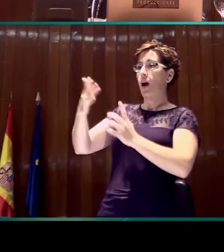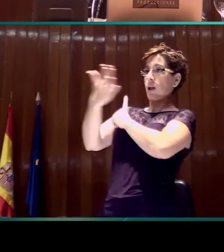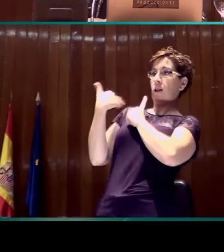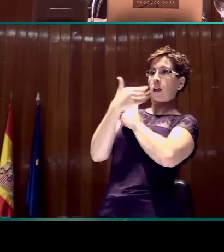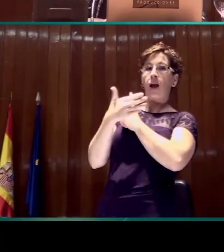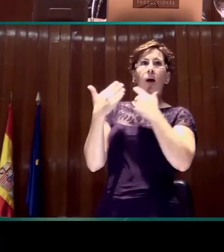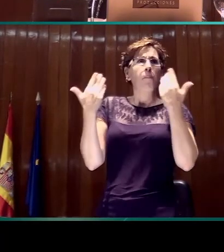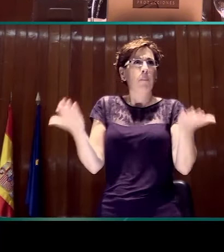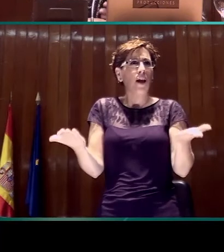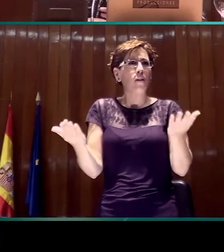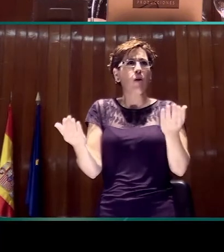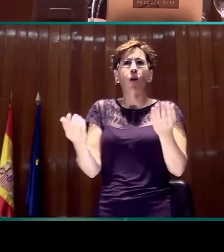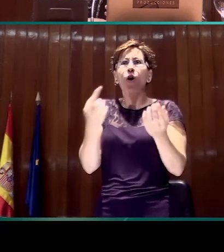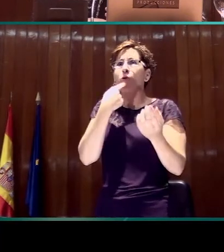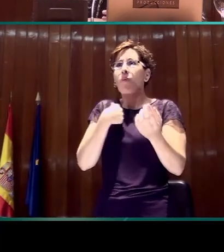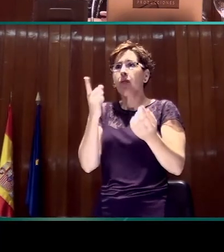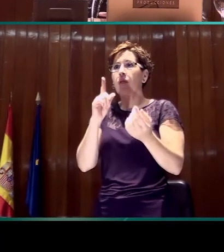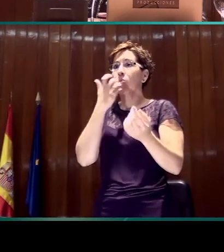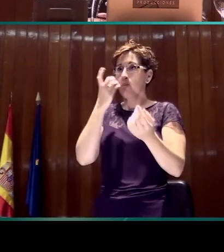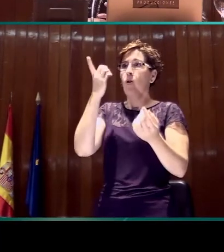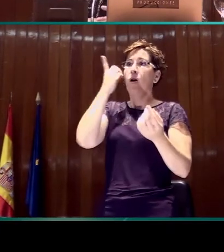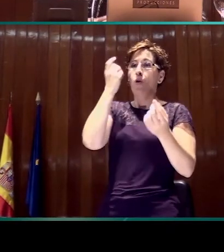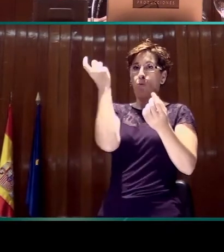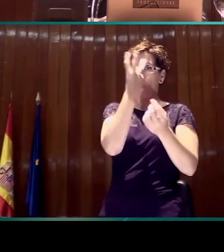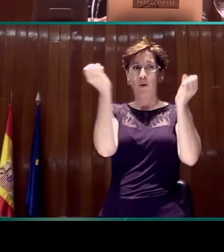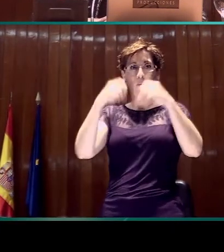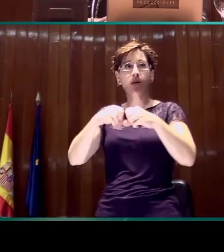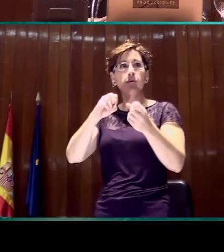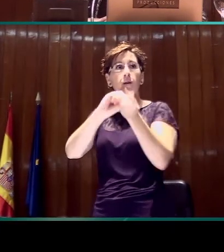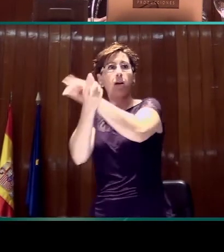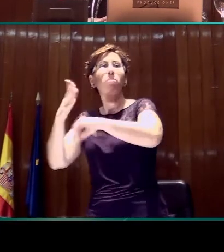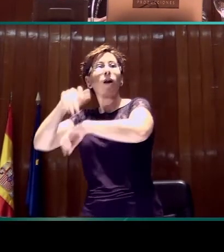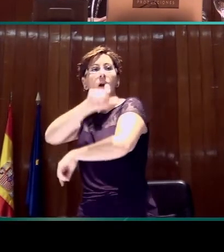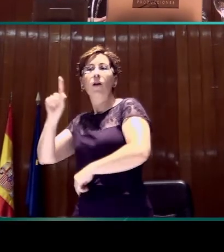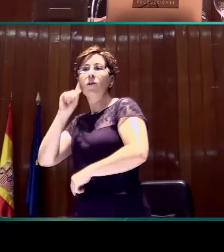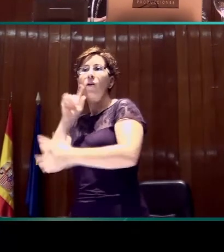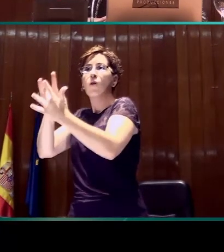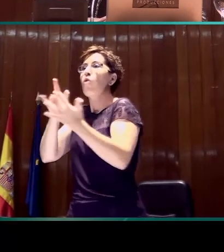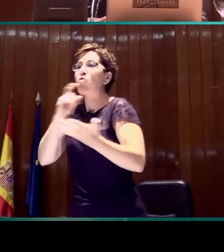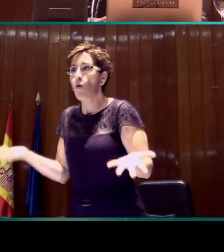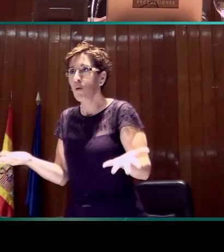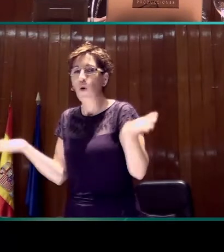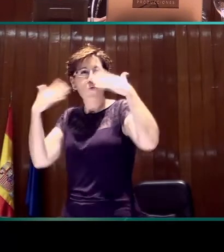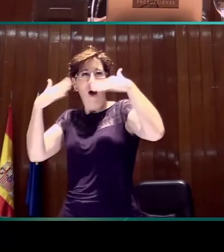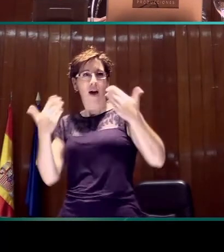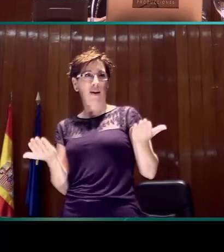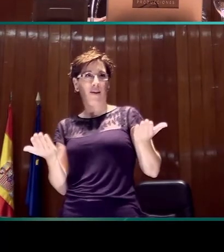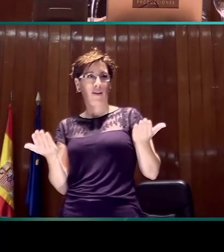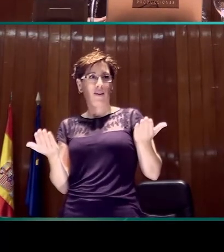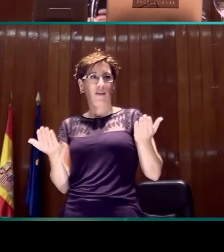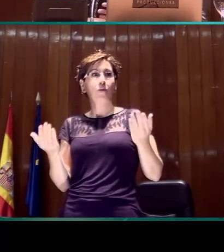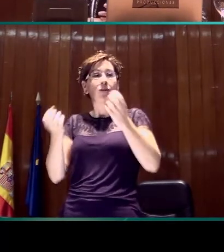está disponible para las mujeres sordas que están en esta misma situación. En este sentido, las personas sordas consultadas lo que nos transmitieron es que,